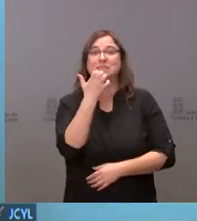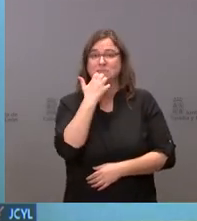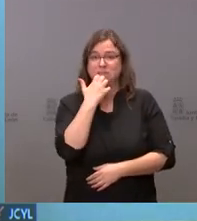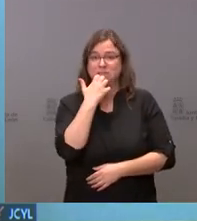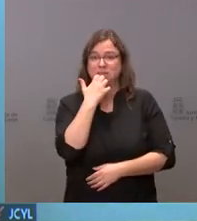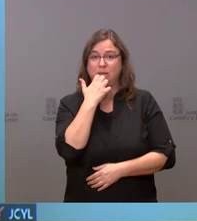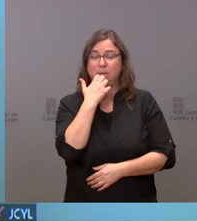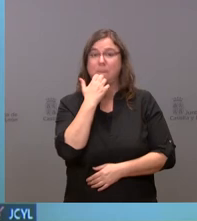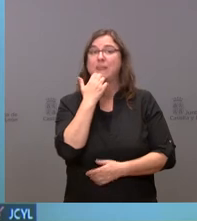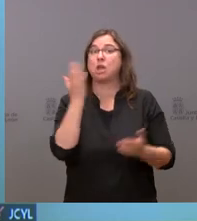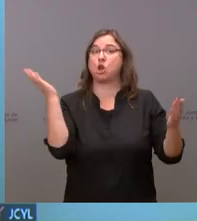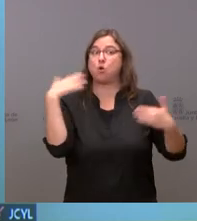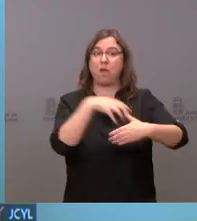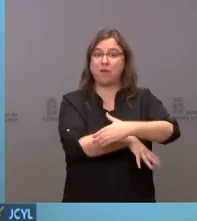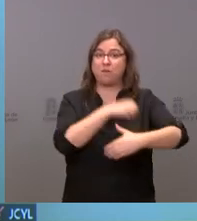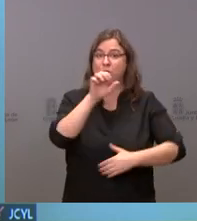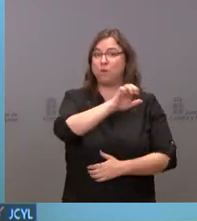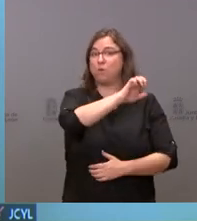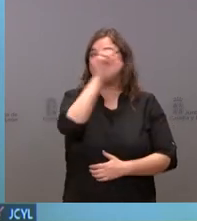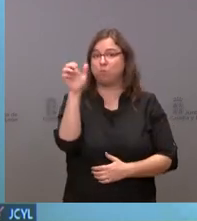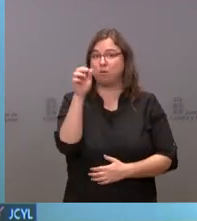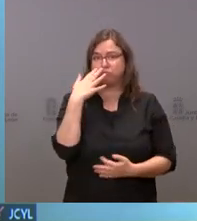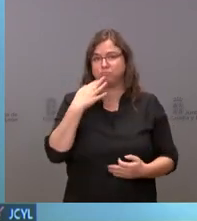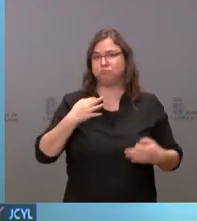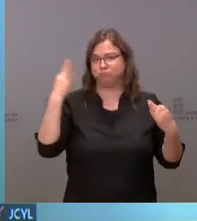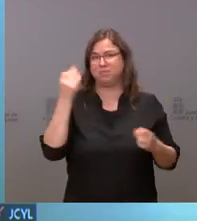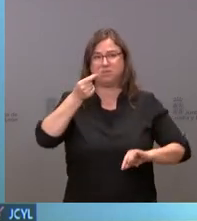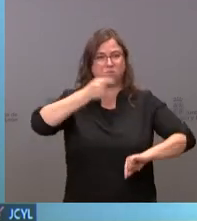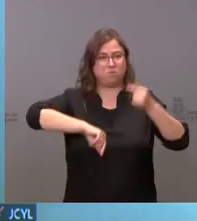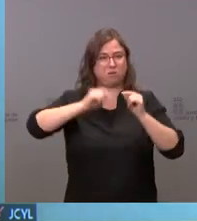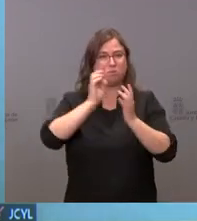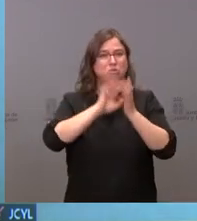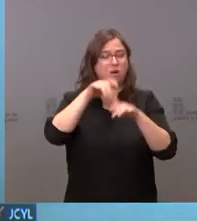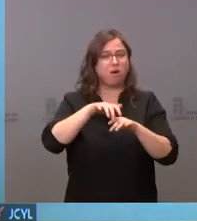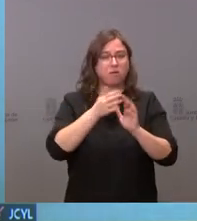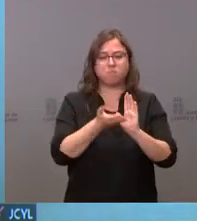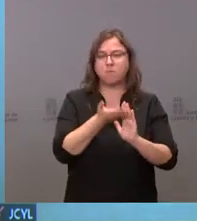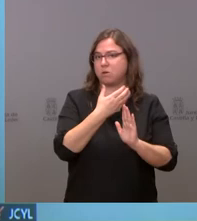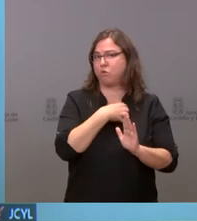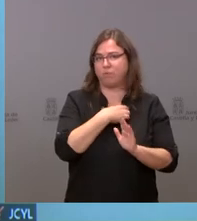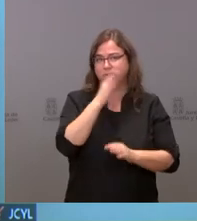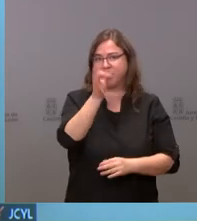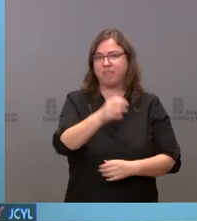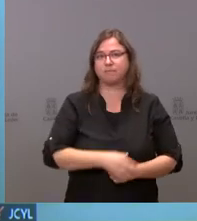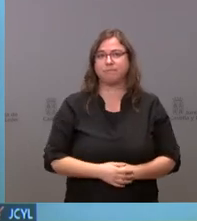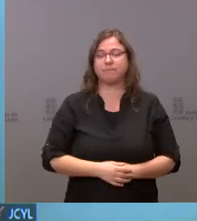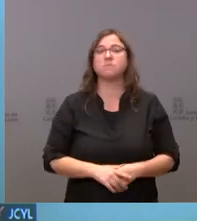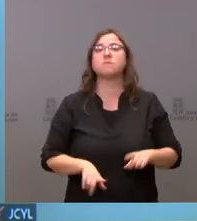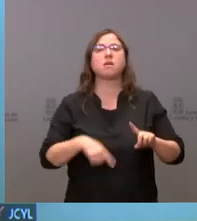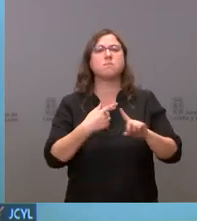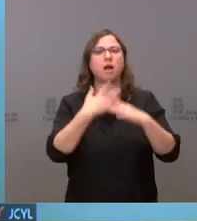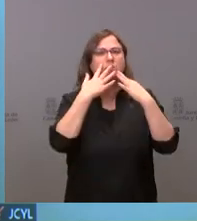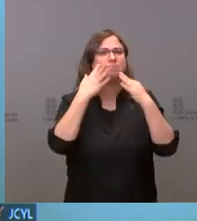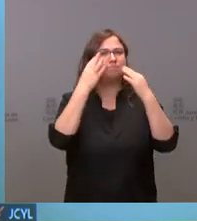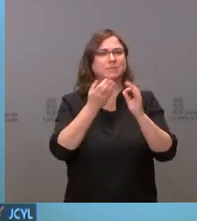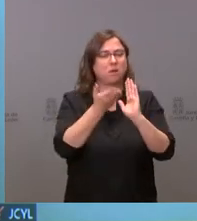por los fondos europeos seguramente el presupuesto de Castilla y León no hubiera podido crecer y seguro que no hubiera